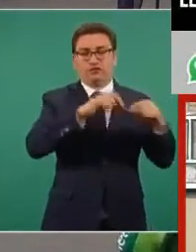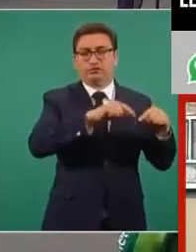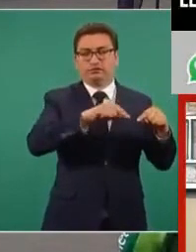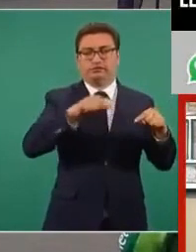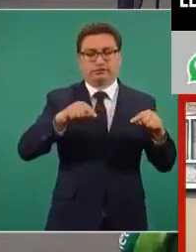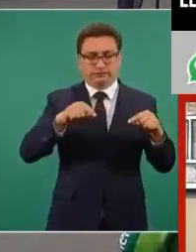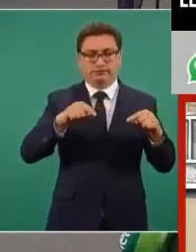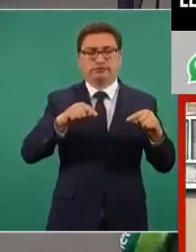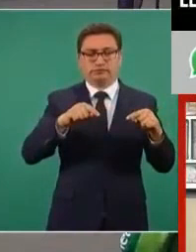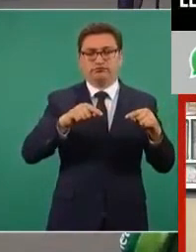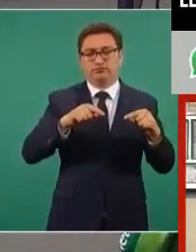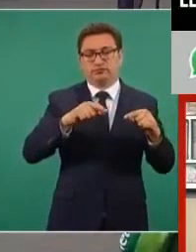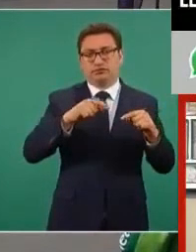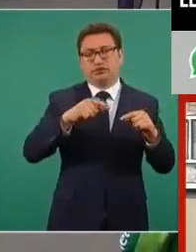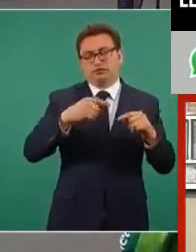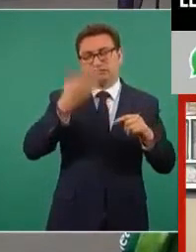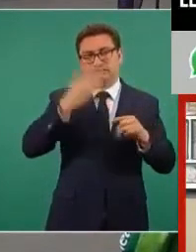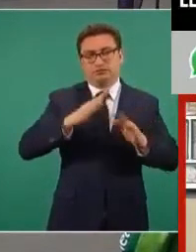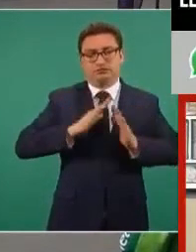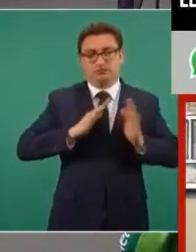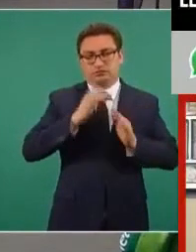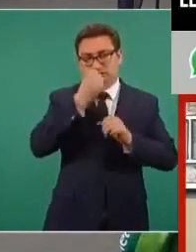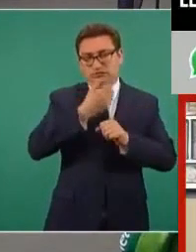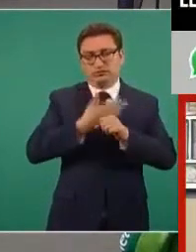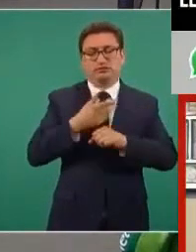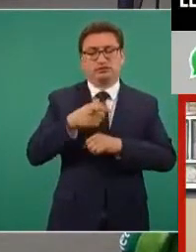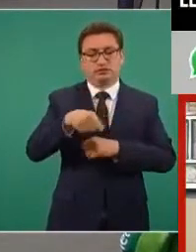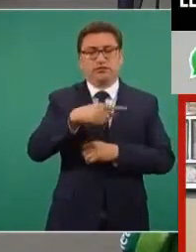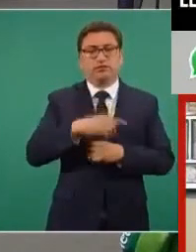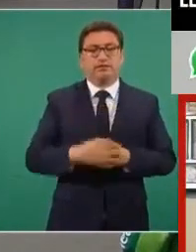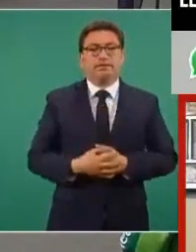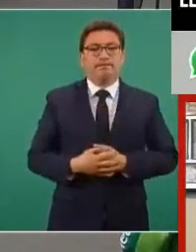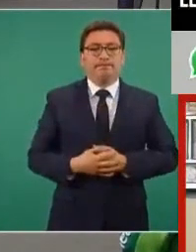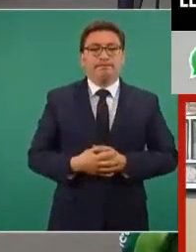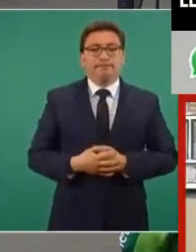frontera, la Secretaría de la Defensa.